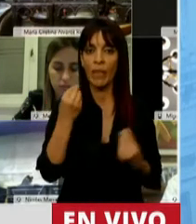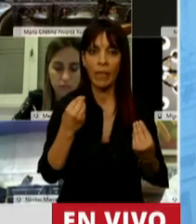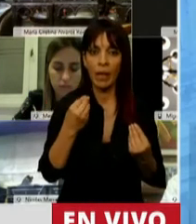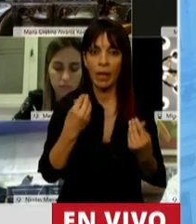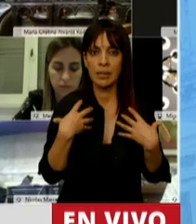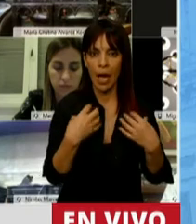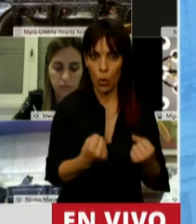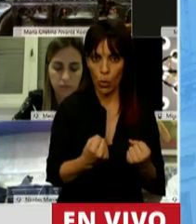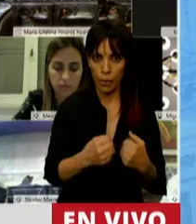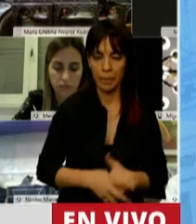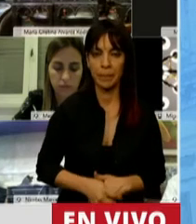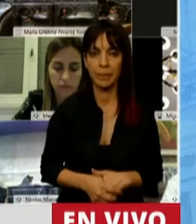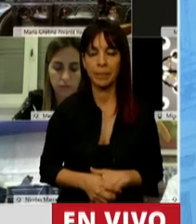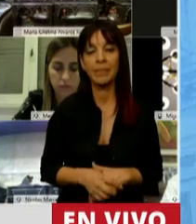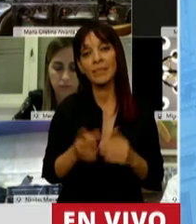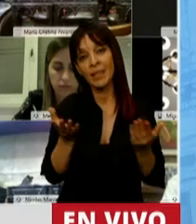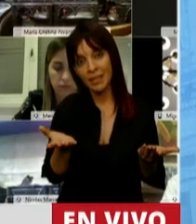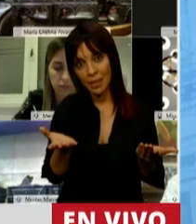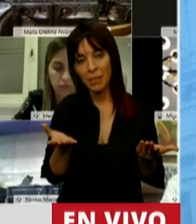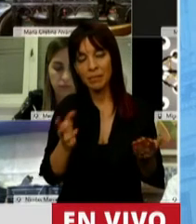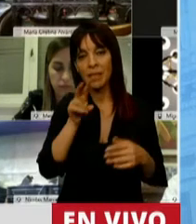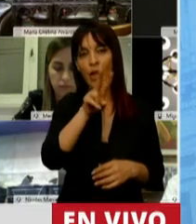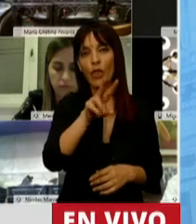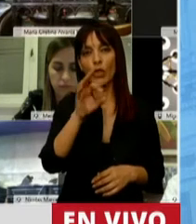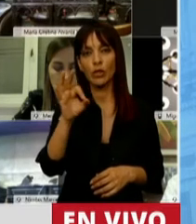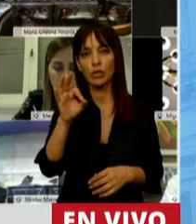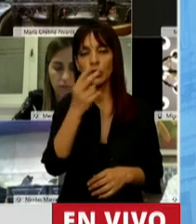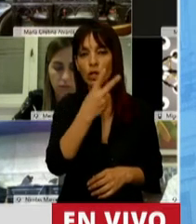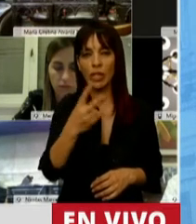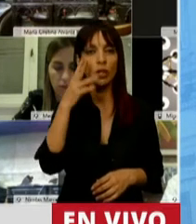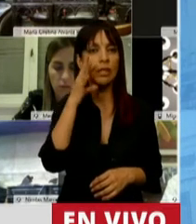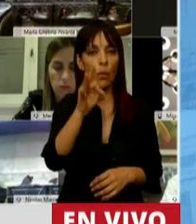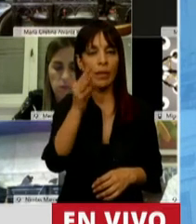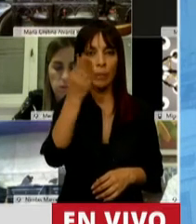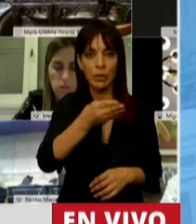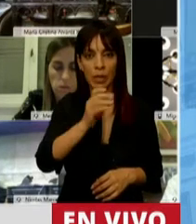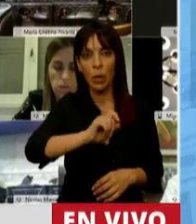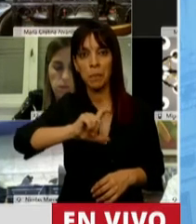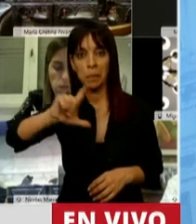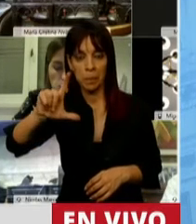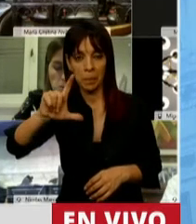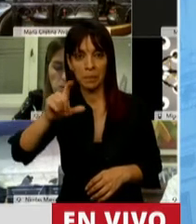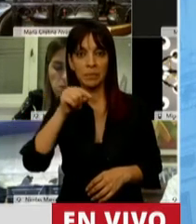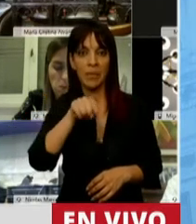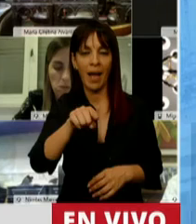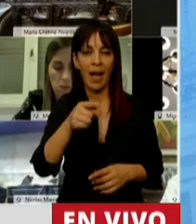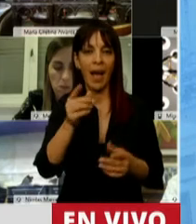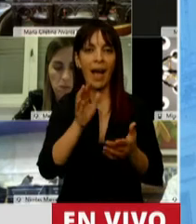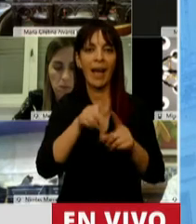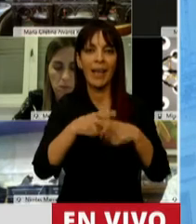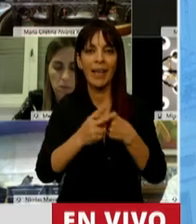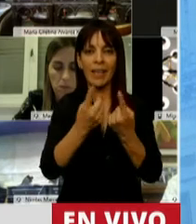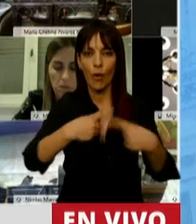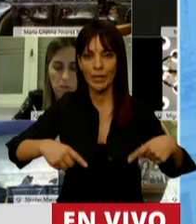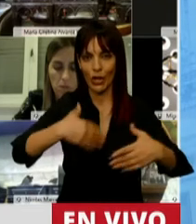y, por supuesto, representa un 250% de incremento a lo que es a la innovación y el